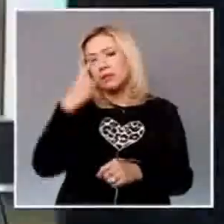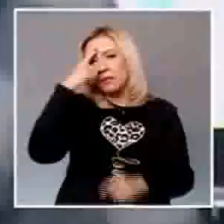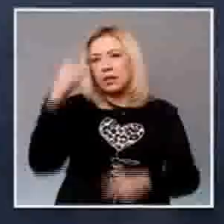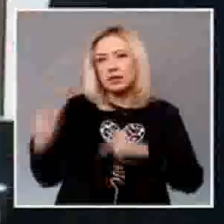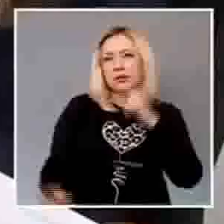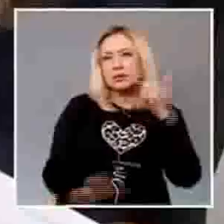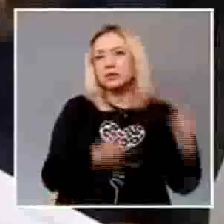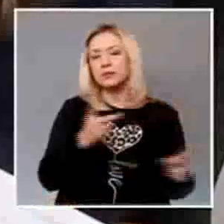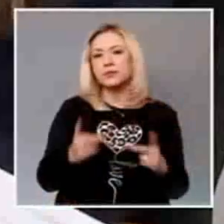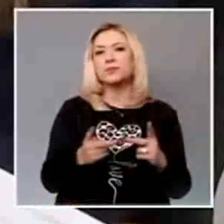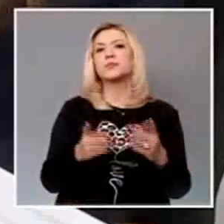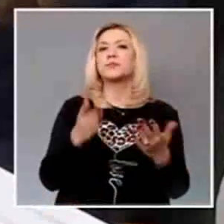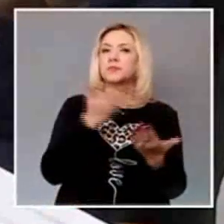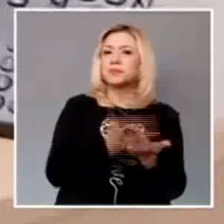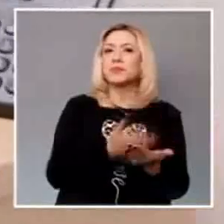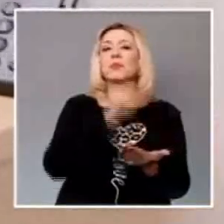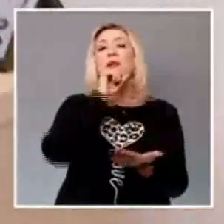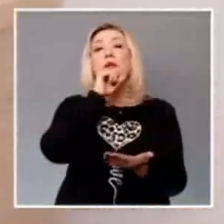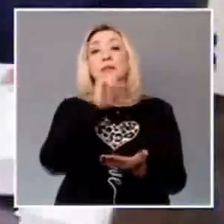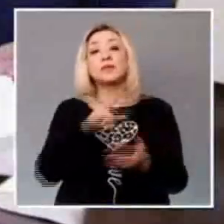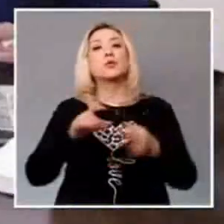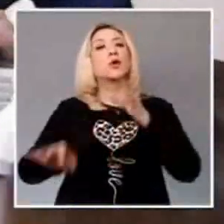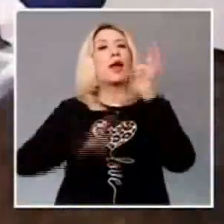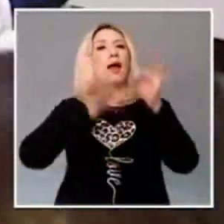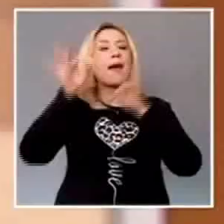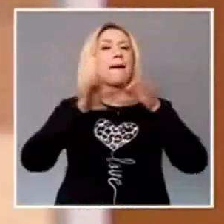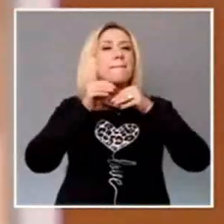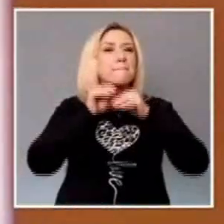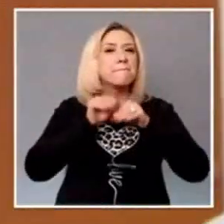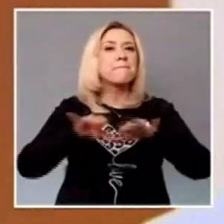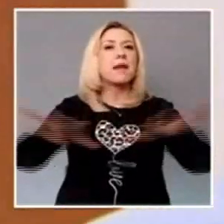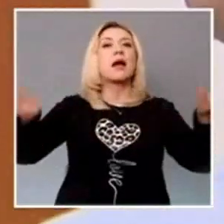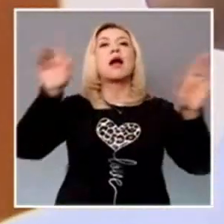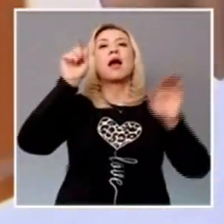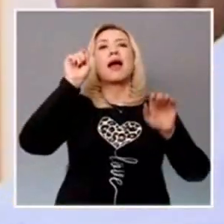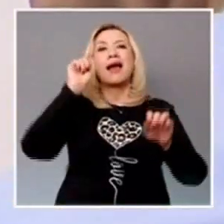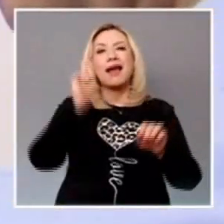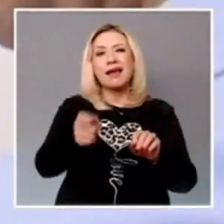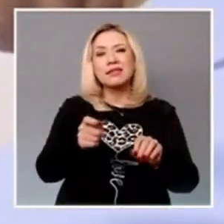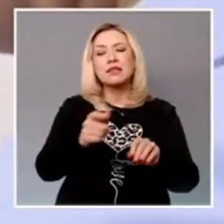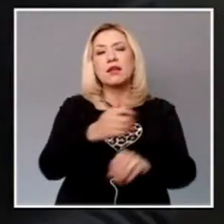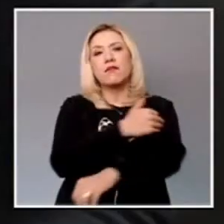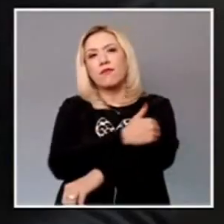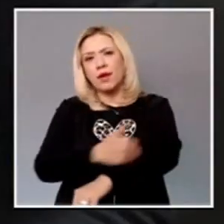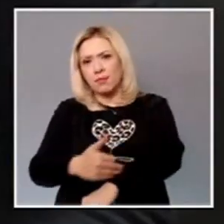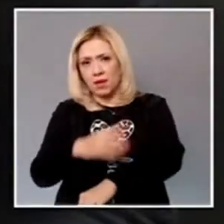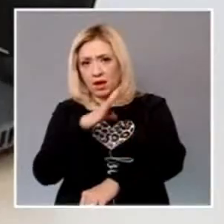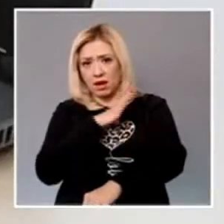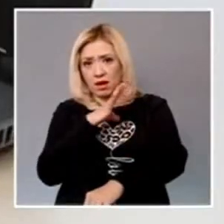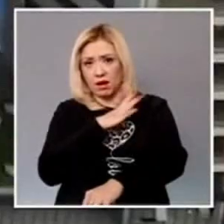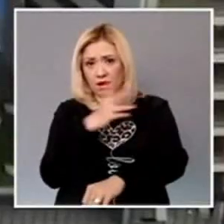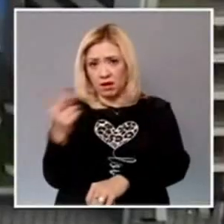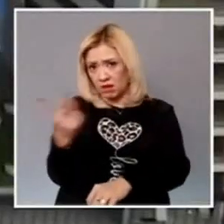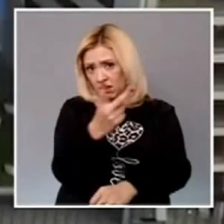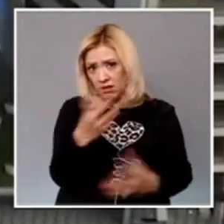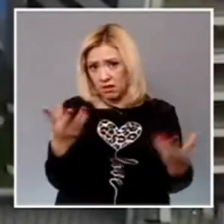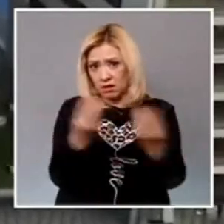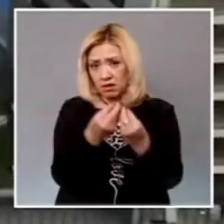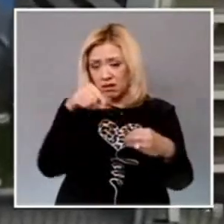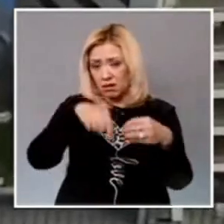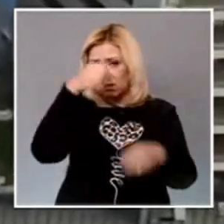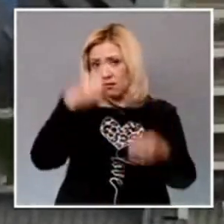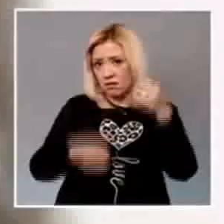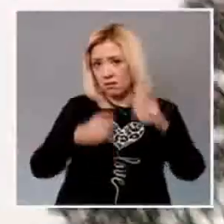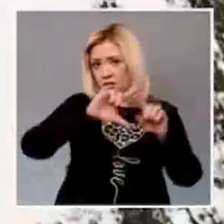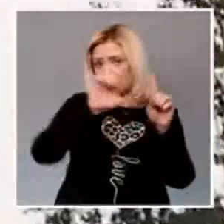impulsó la campaña del Padrón Electrónico de Relaciones Familiares para detectar casos de nepotismo en el Poder Judicial de la Federación.